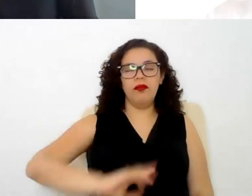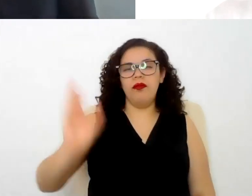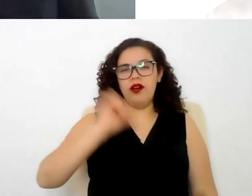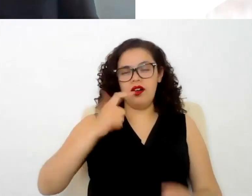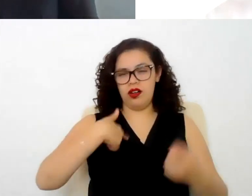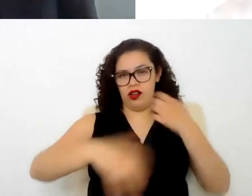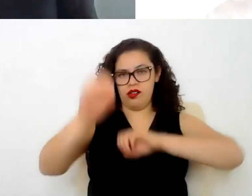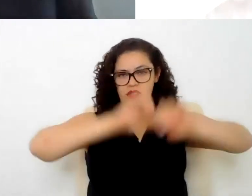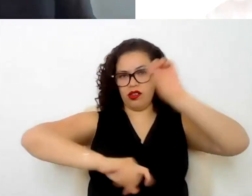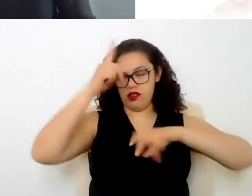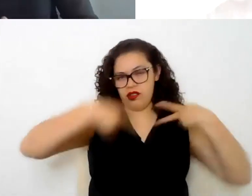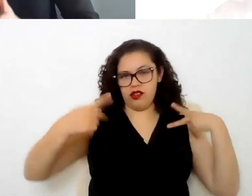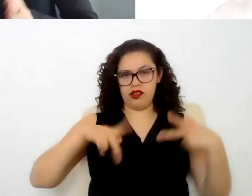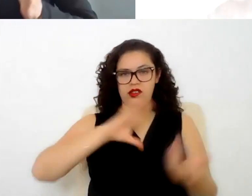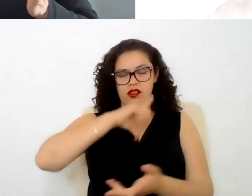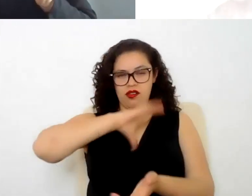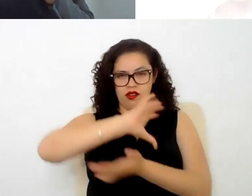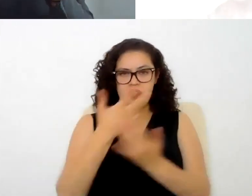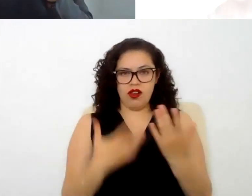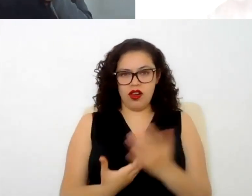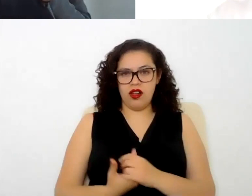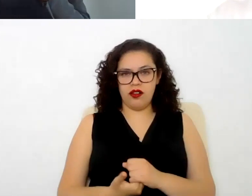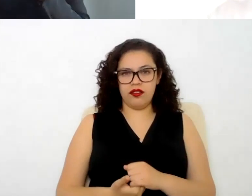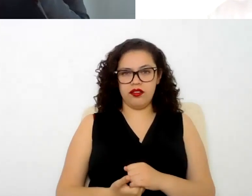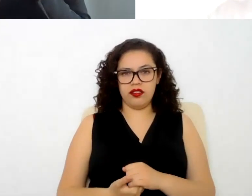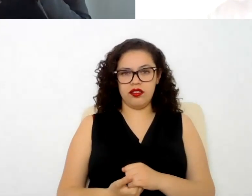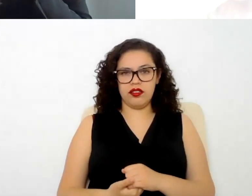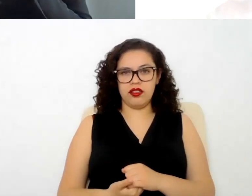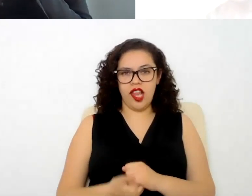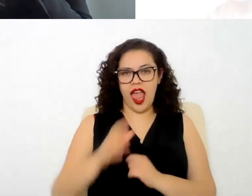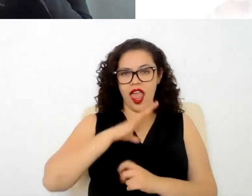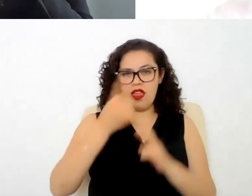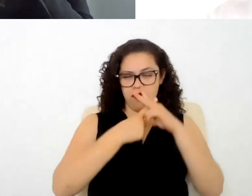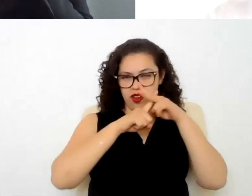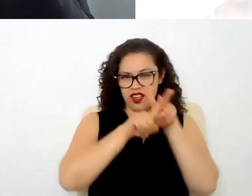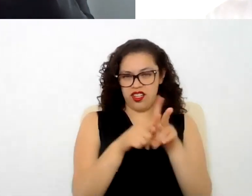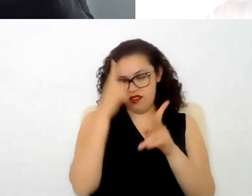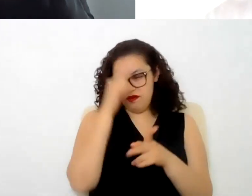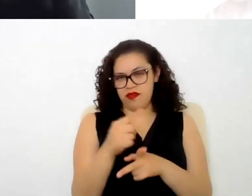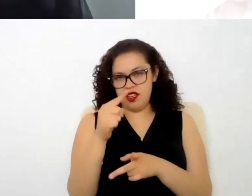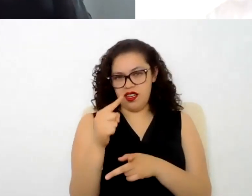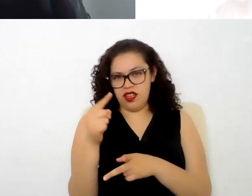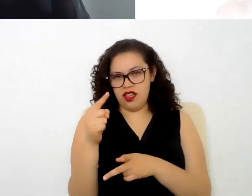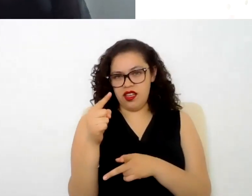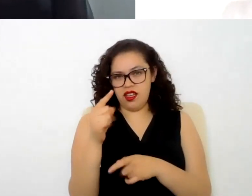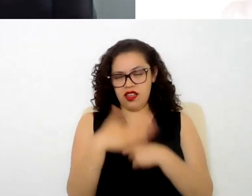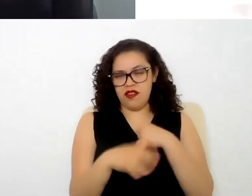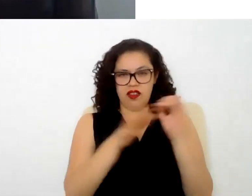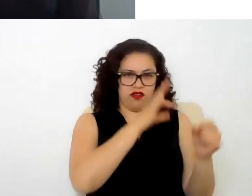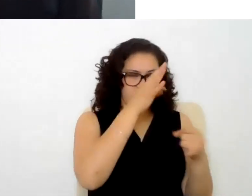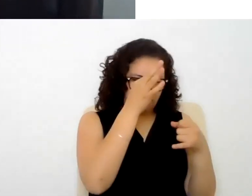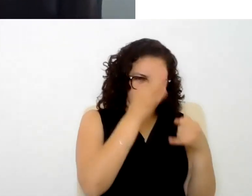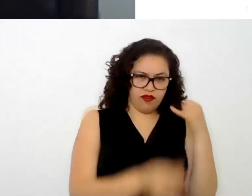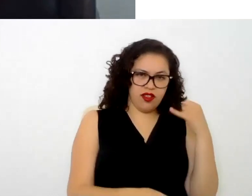contrato a esta persona tiene como punto un inicio de referencia y un fin entonces en ese